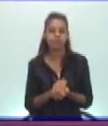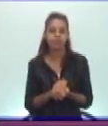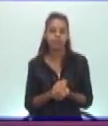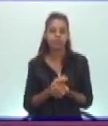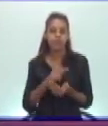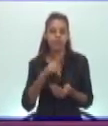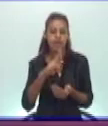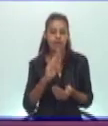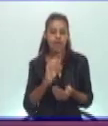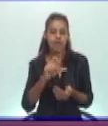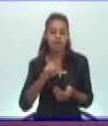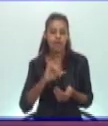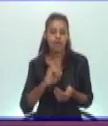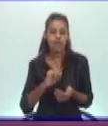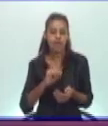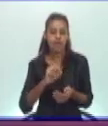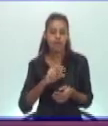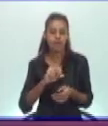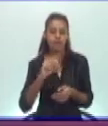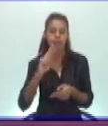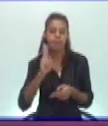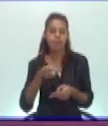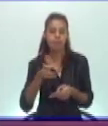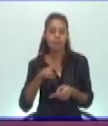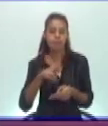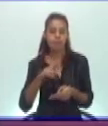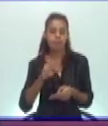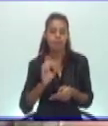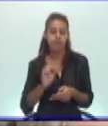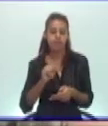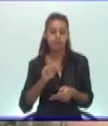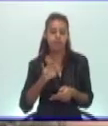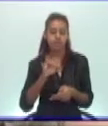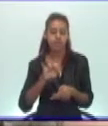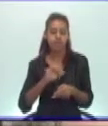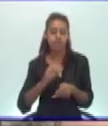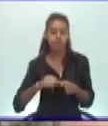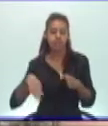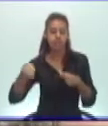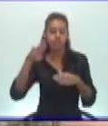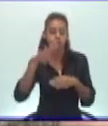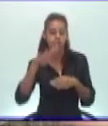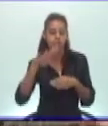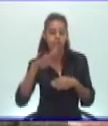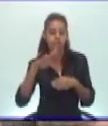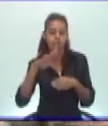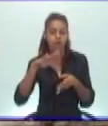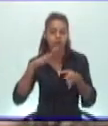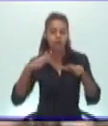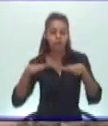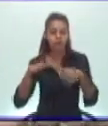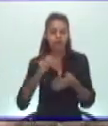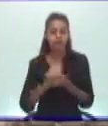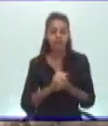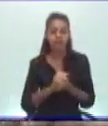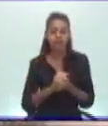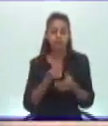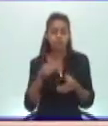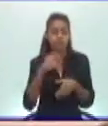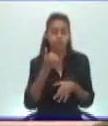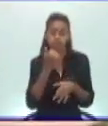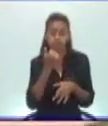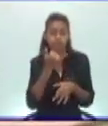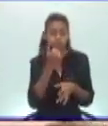región prefrontal supraorbitaria, cuando se afecta el funcionamiento de esa parte del cerebro,